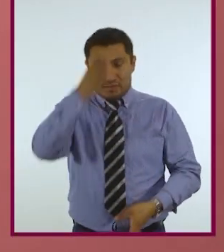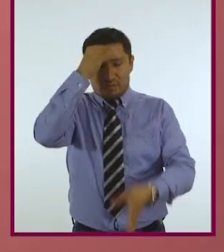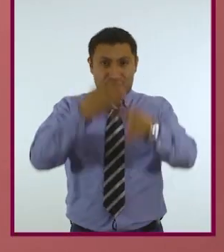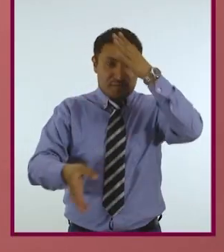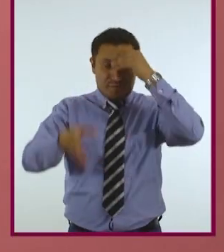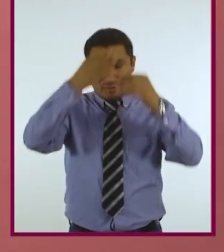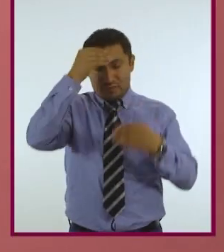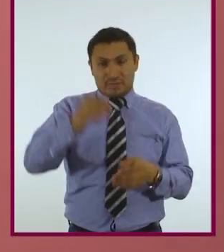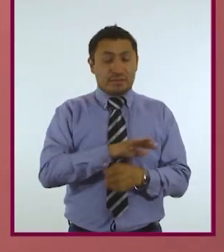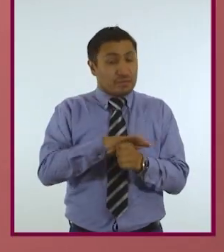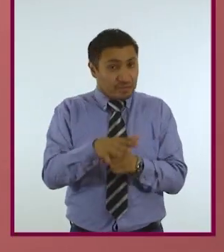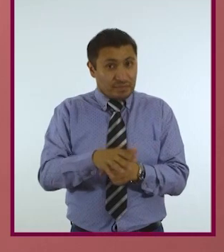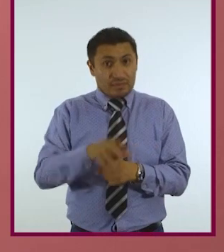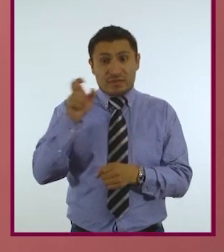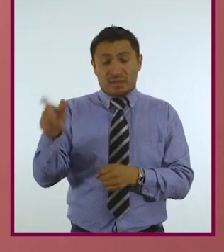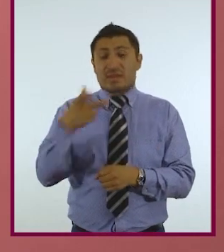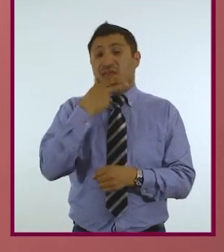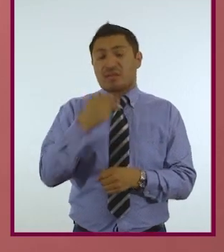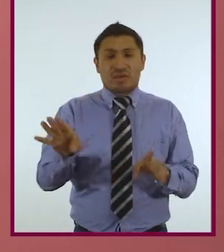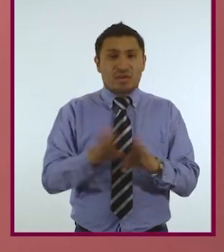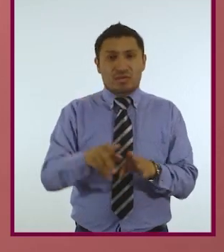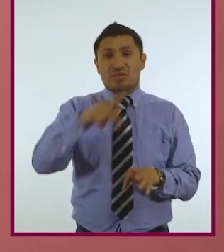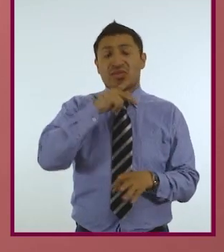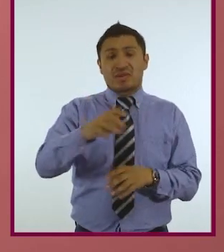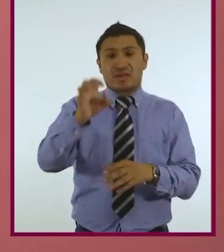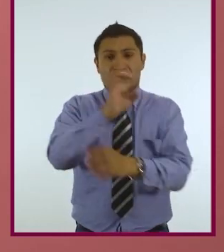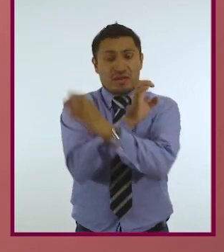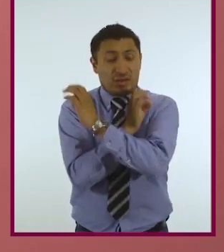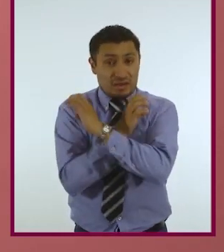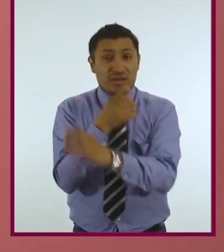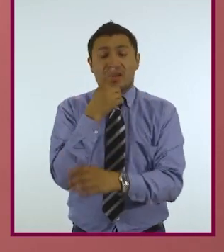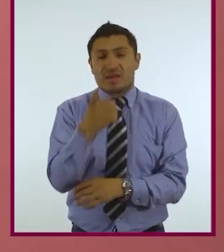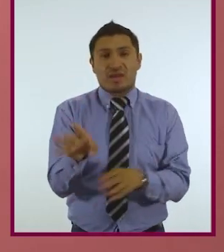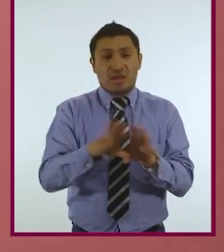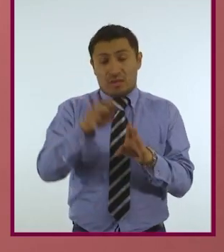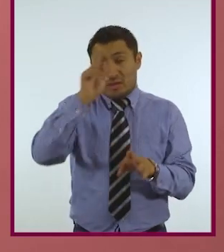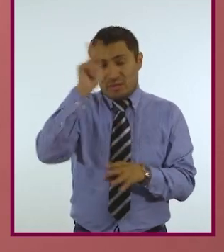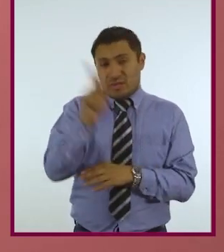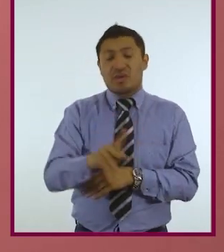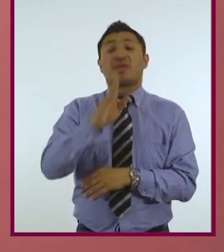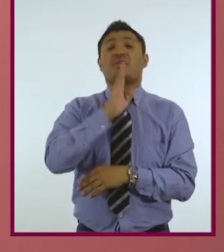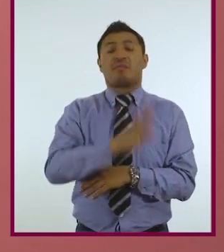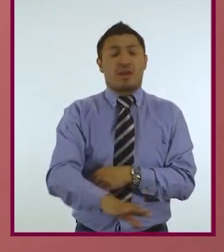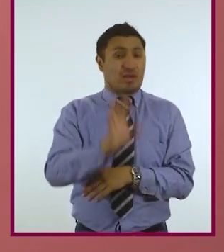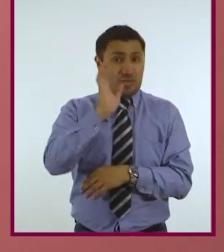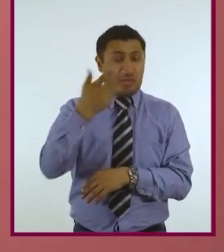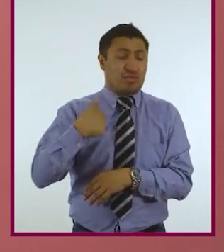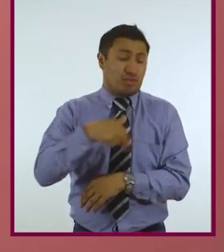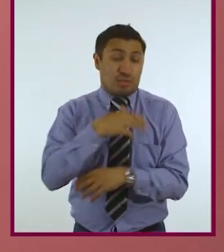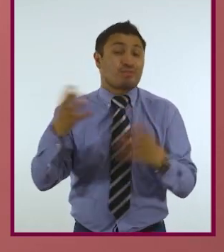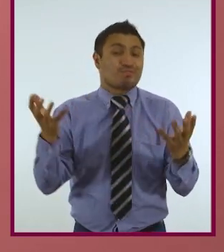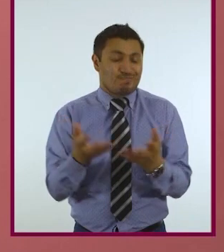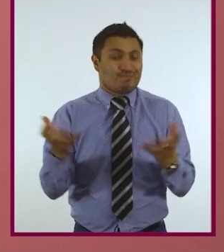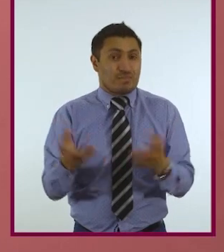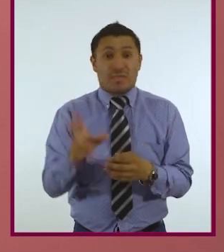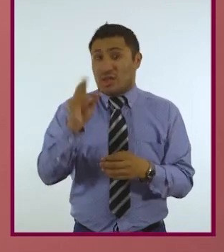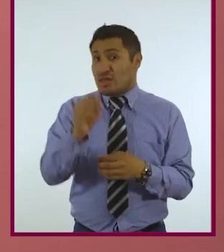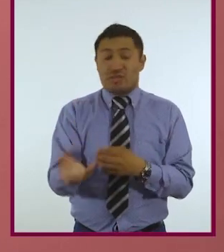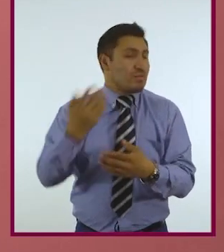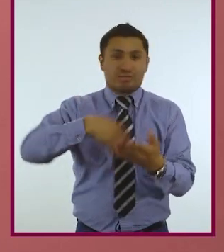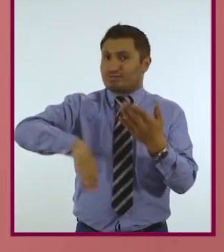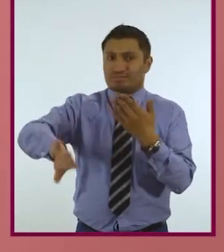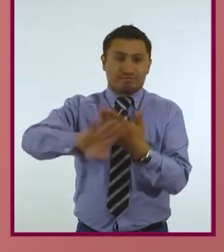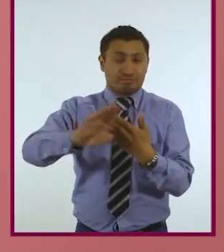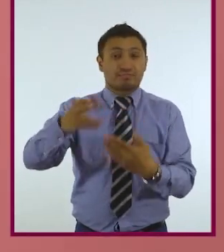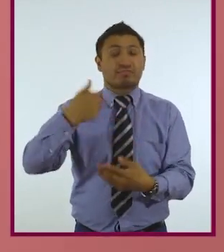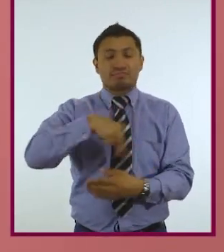Sócrates, a quien se le reconoce como el padre de la ética, señalaba que el peor mal es el que nosotros hacemos, no el que nos hacen